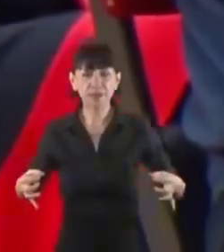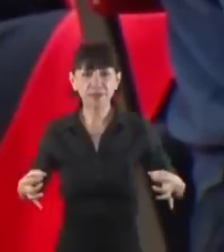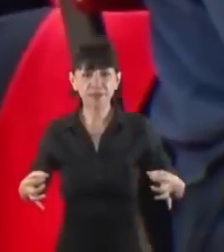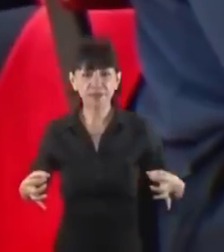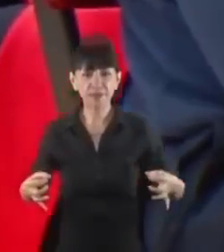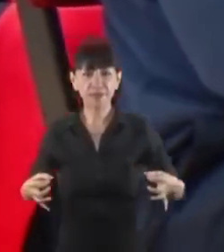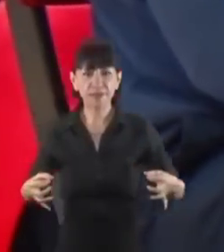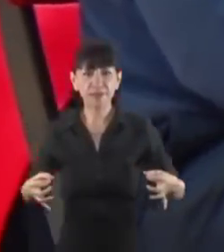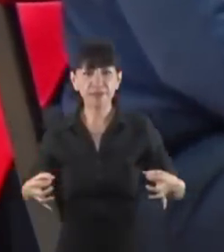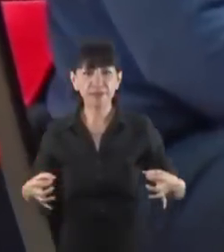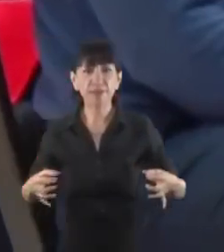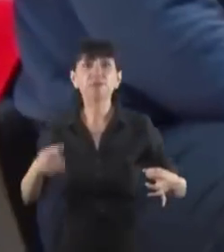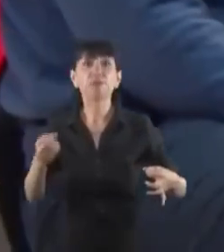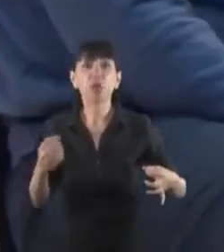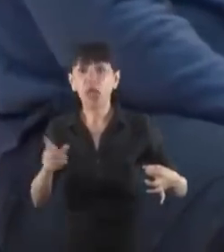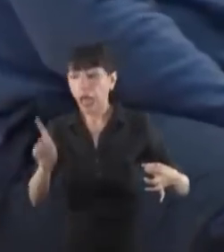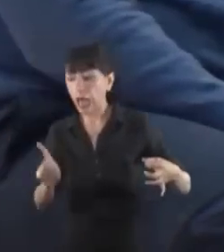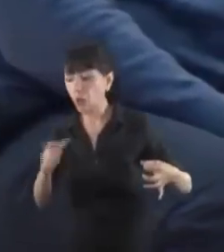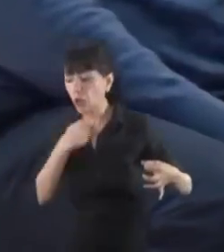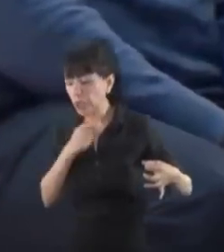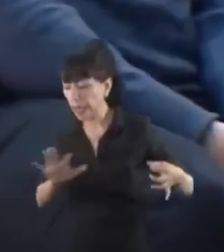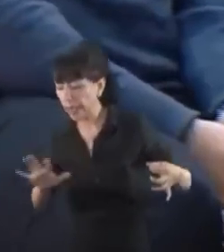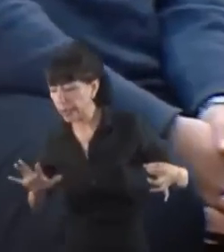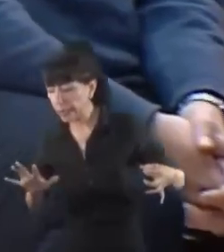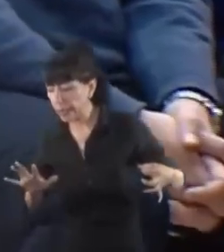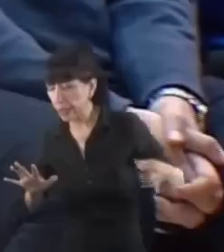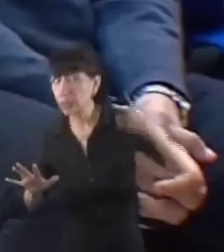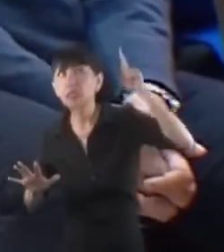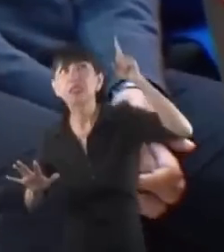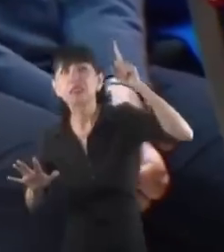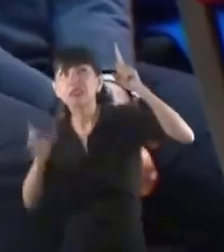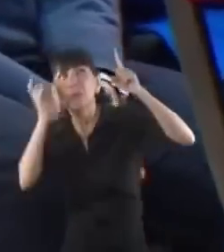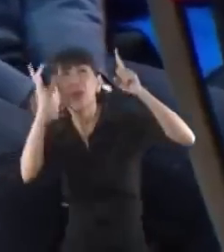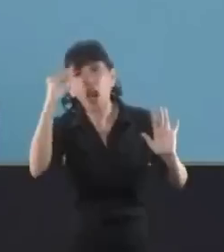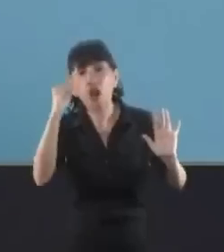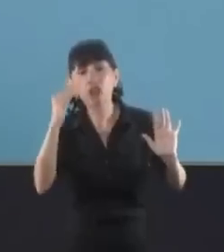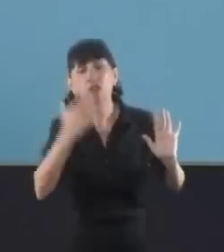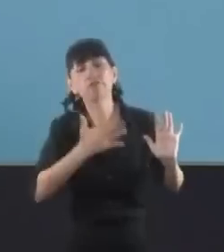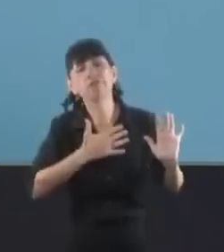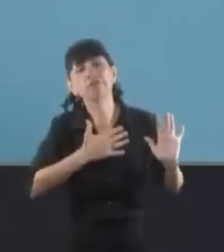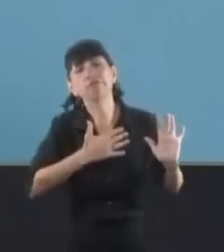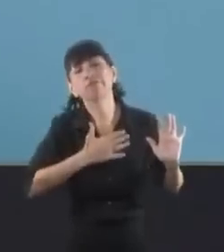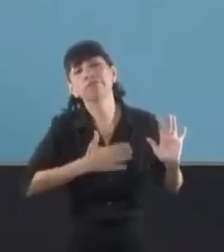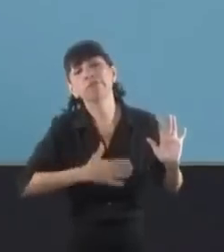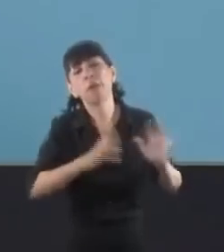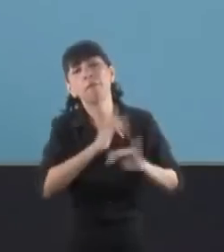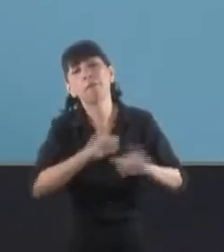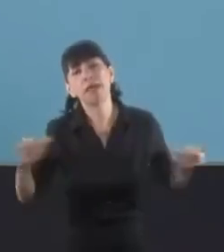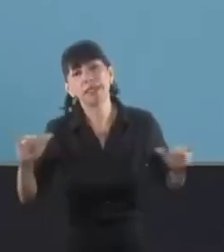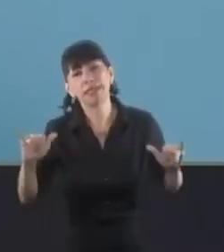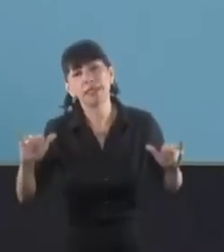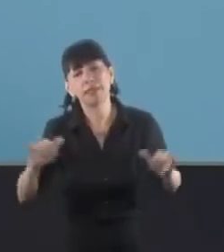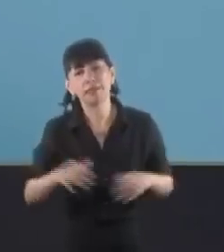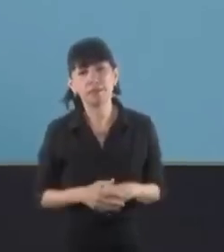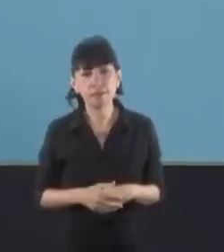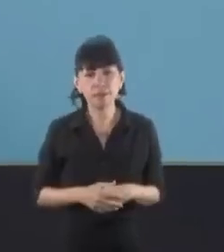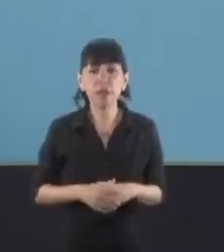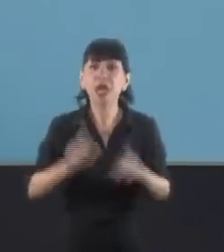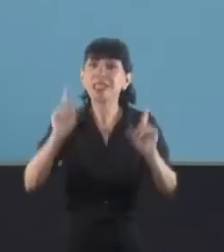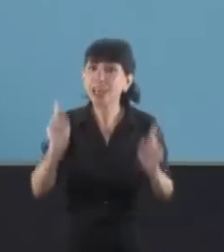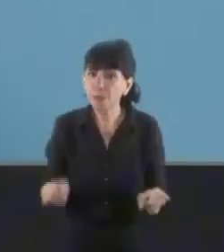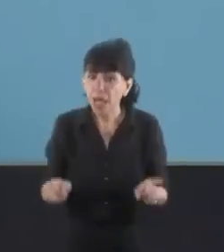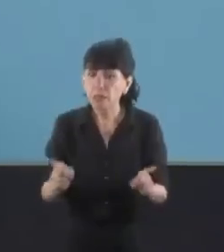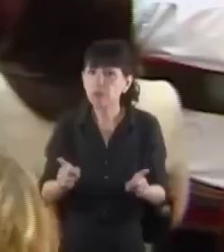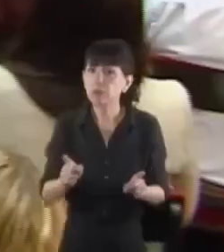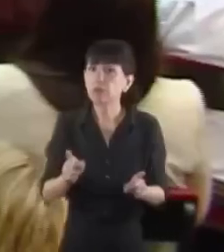Basares que esto no solo simplificaba el cobro de los haberes, sino que equipara la política al respecto de todas